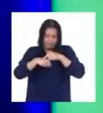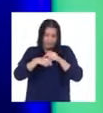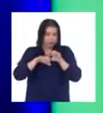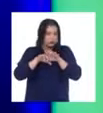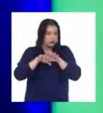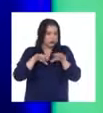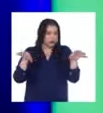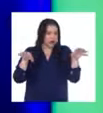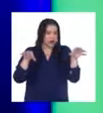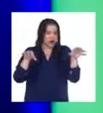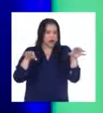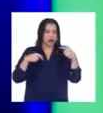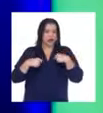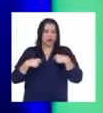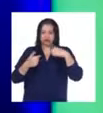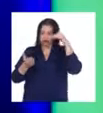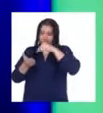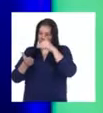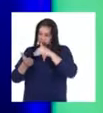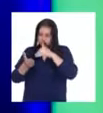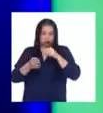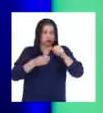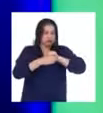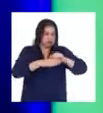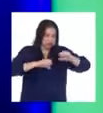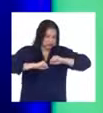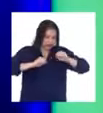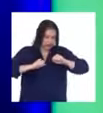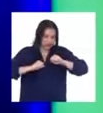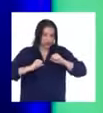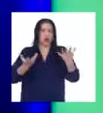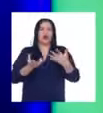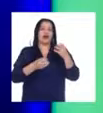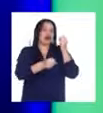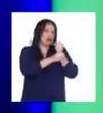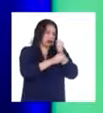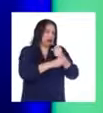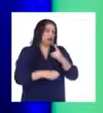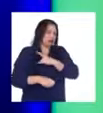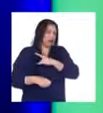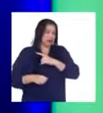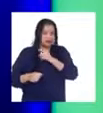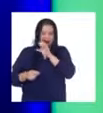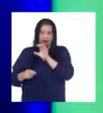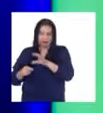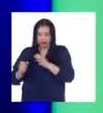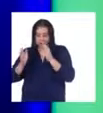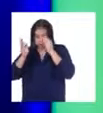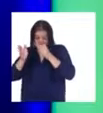entre el estudio, el entrenamiento y los trabajos universitarios.